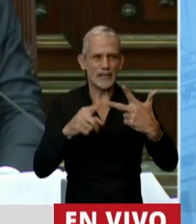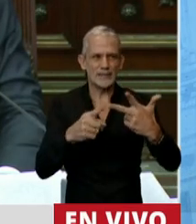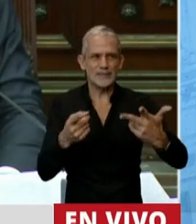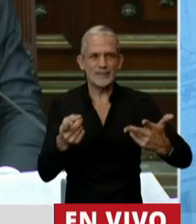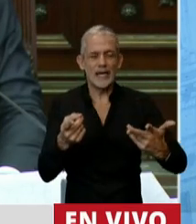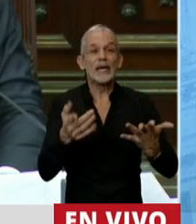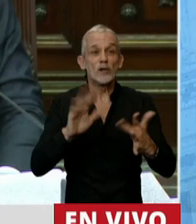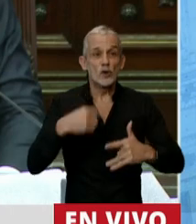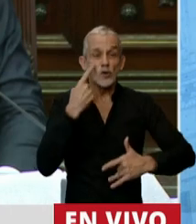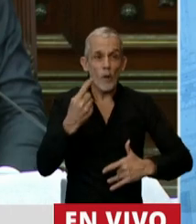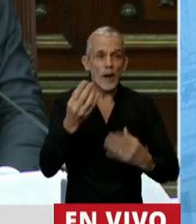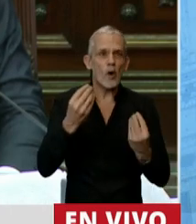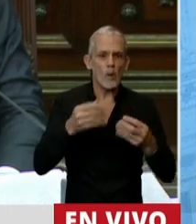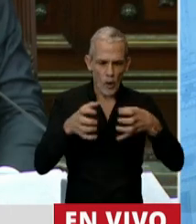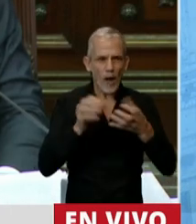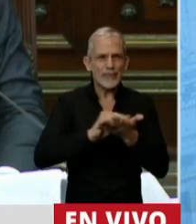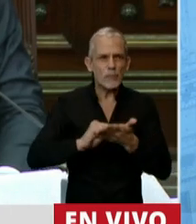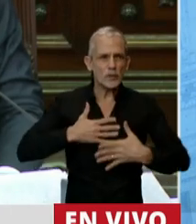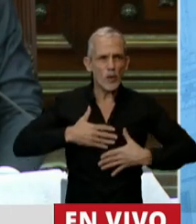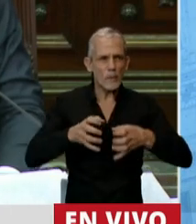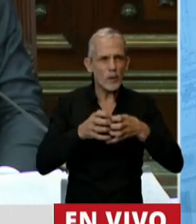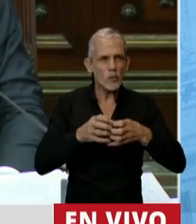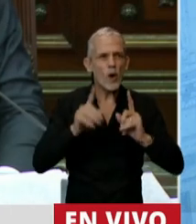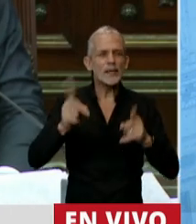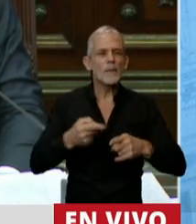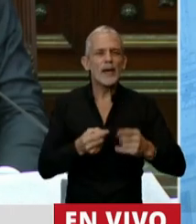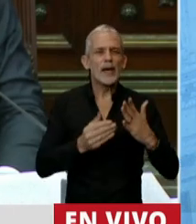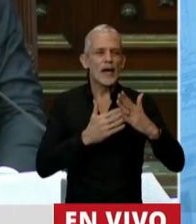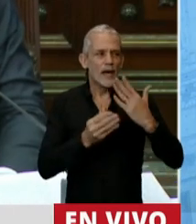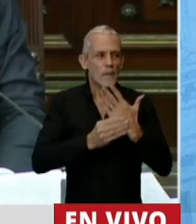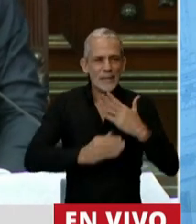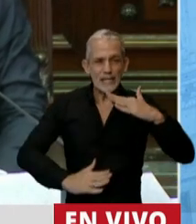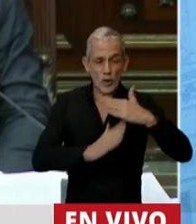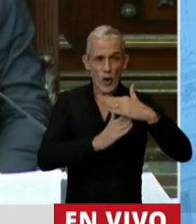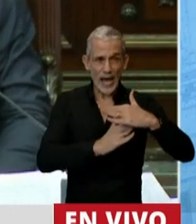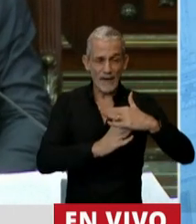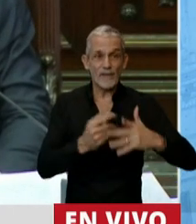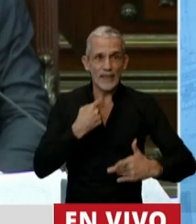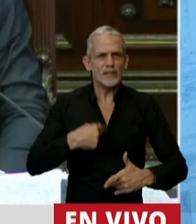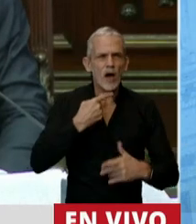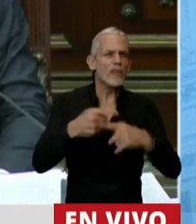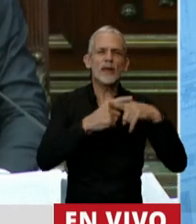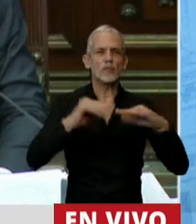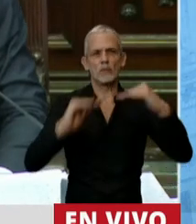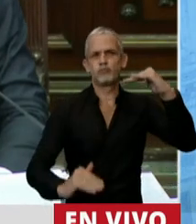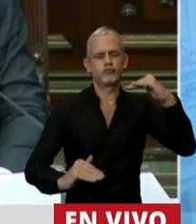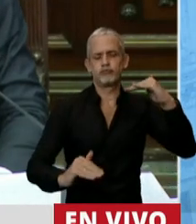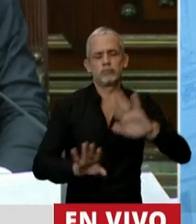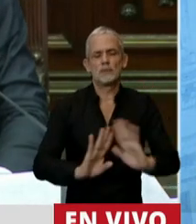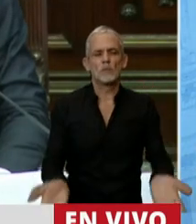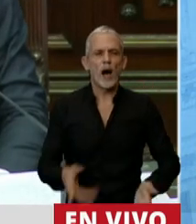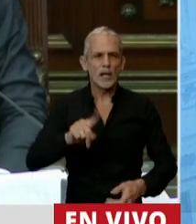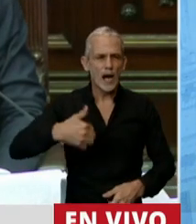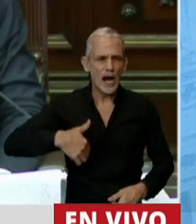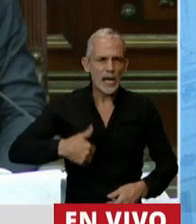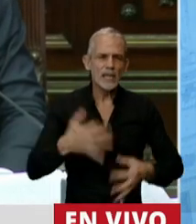diputadas en mi bancada y lo dijo el jefe de gabinete, que discutir la desigualdad, hay que discutirla de una vez y para siempre. En